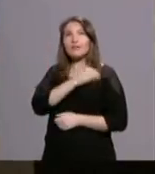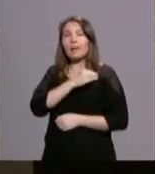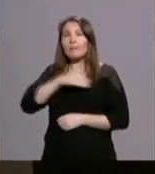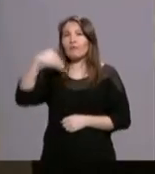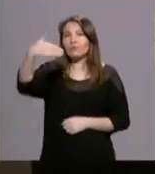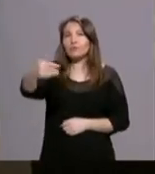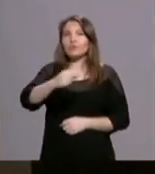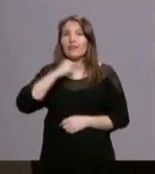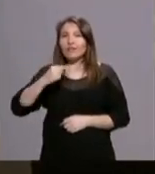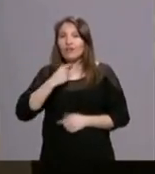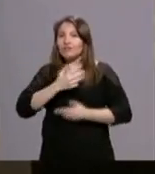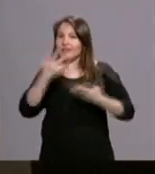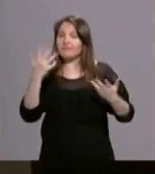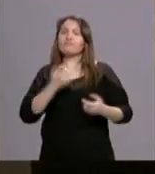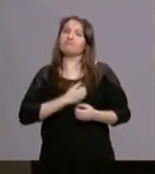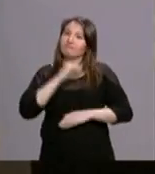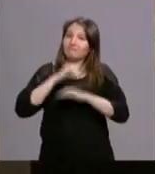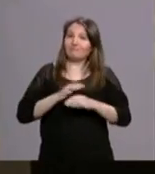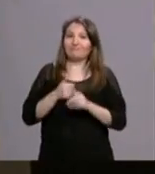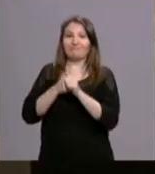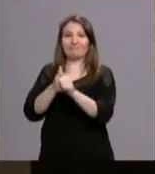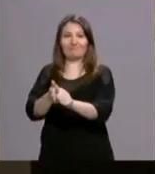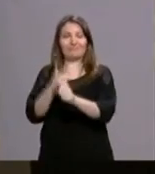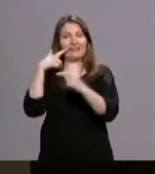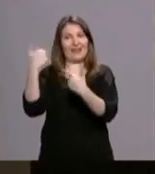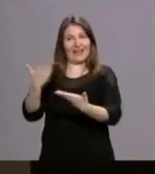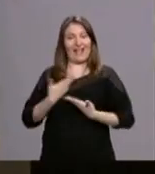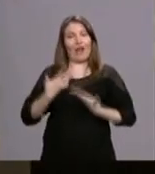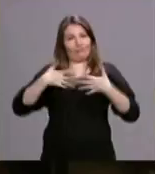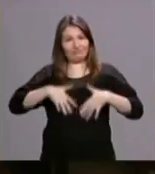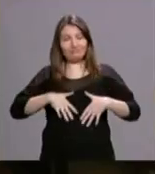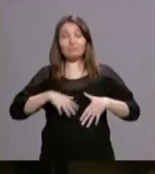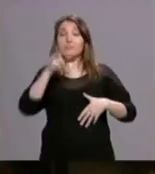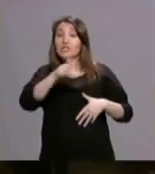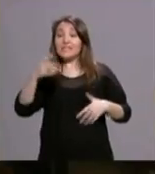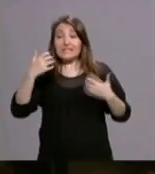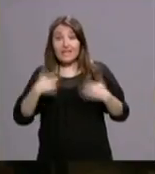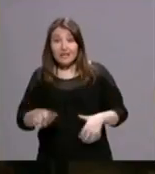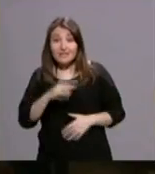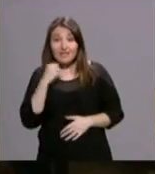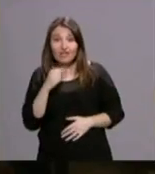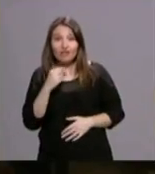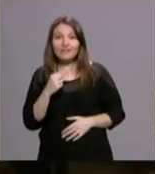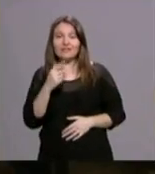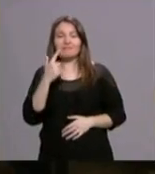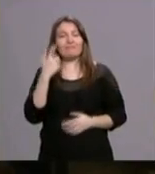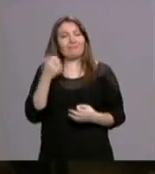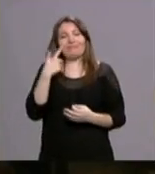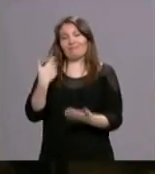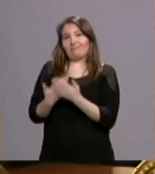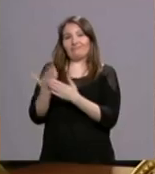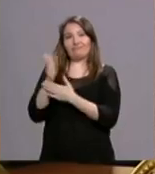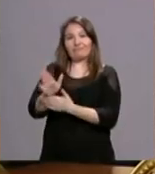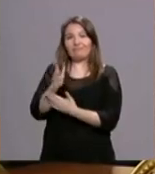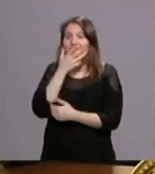formando entreguen el regalo que Dios les da y para que los que ya son sacerdotes muestren que ese regalo es el más importante para